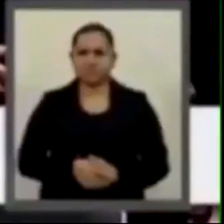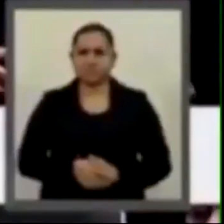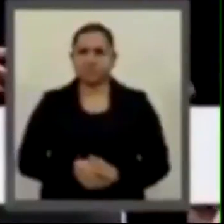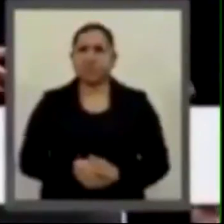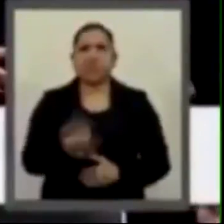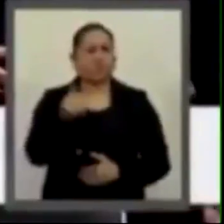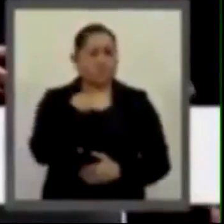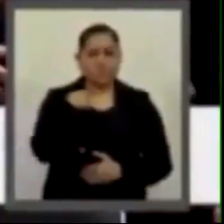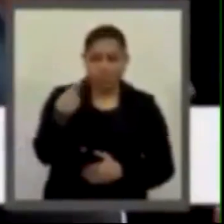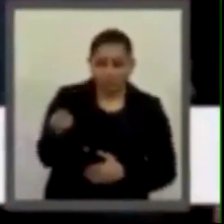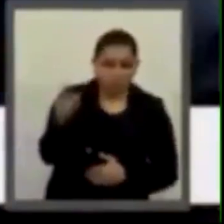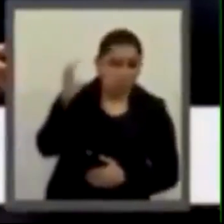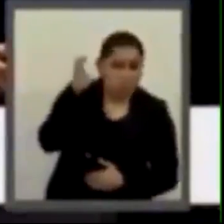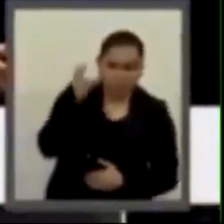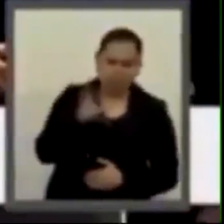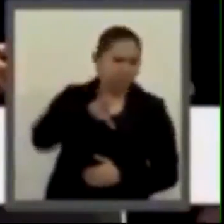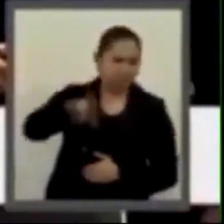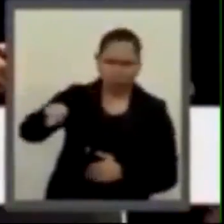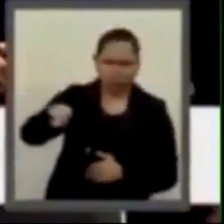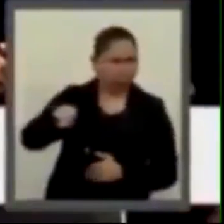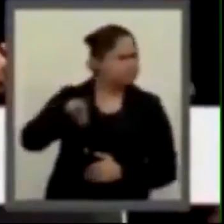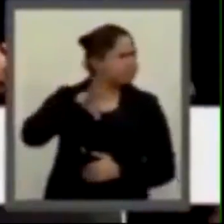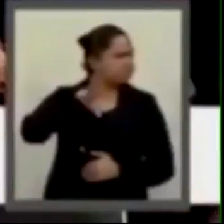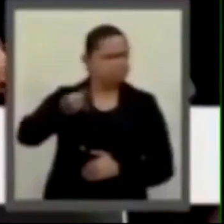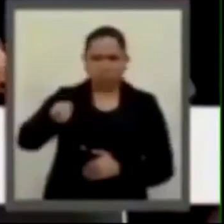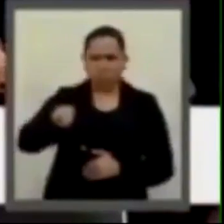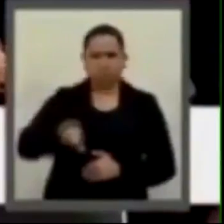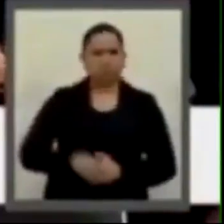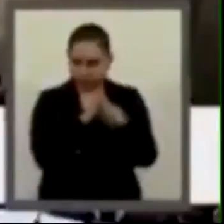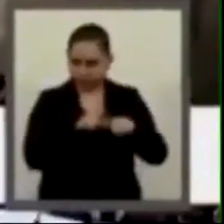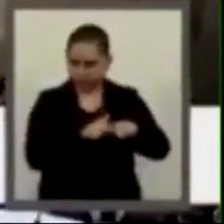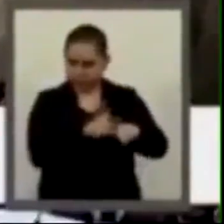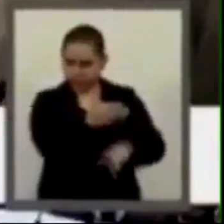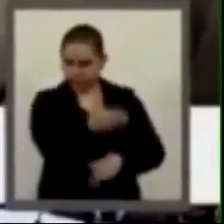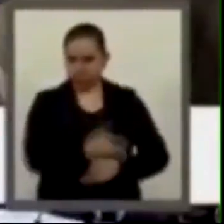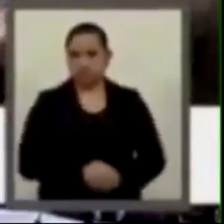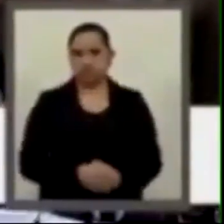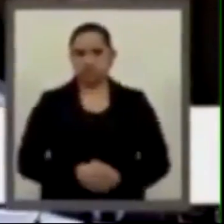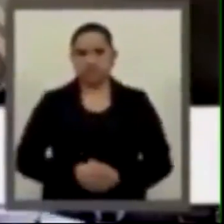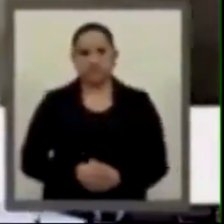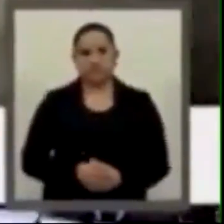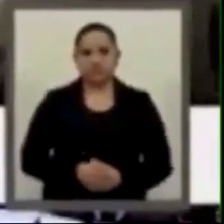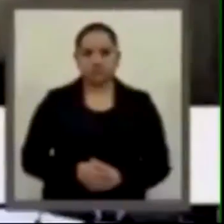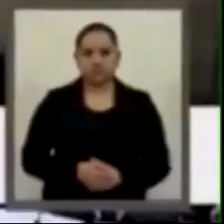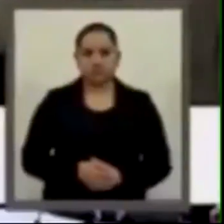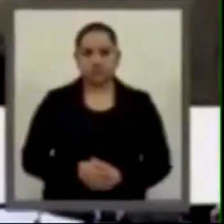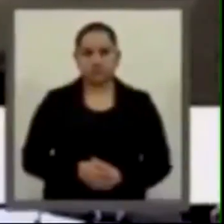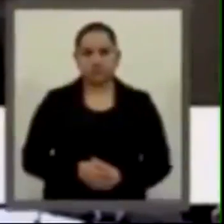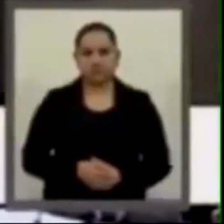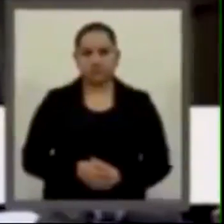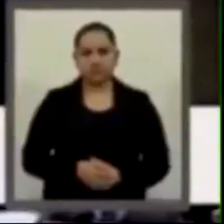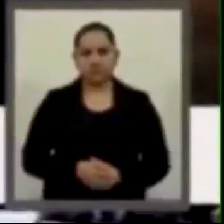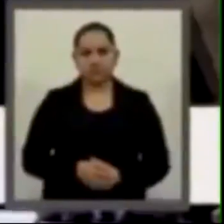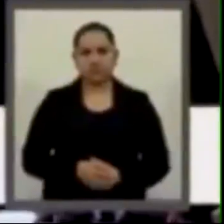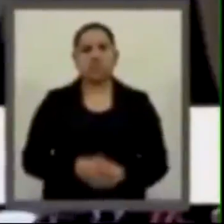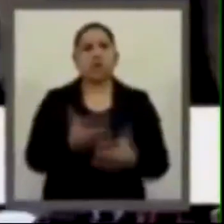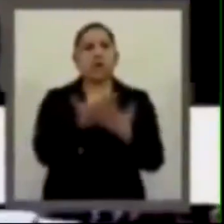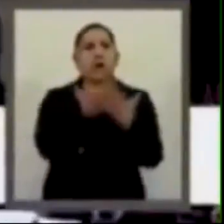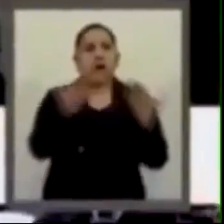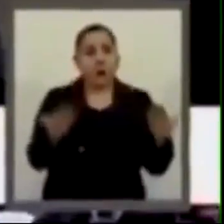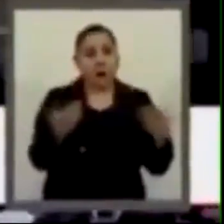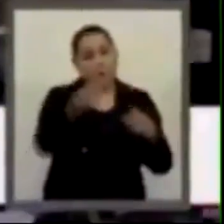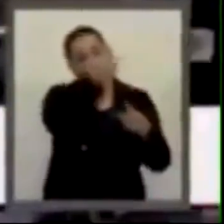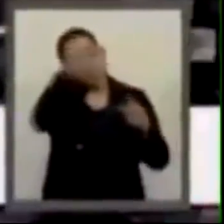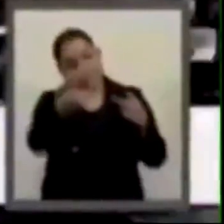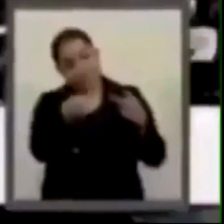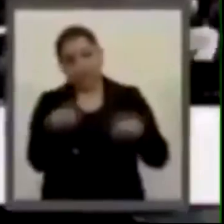negó y agregó que acudió al Palacio Nacional en su calidad de presidente de la Cámara de Diputados y lo acompañó el vicepresidente de la